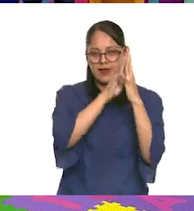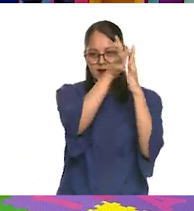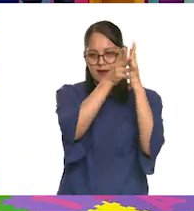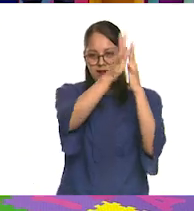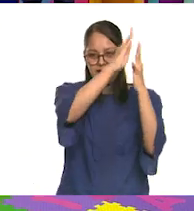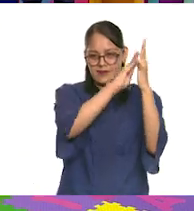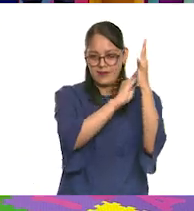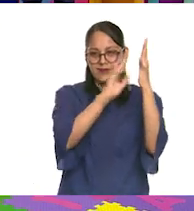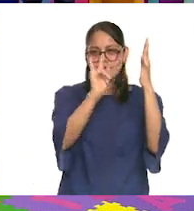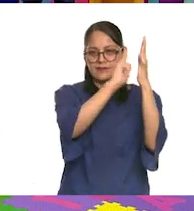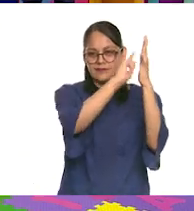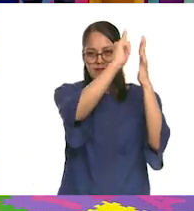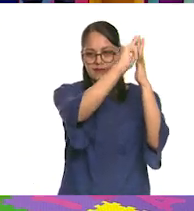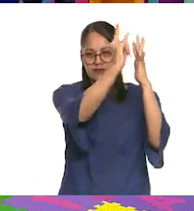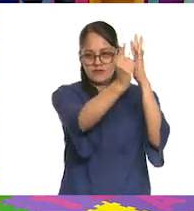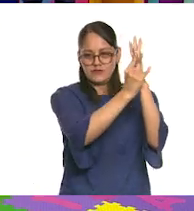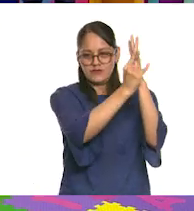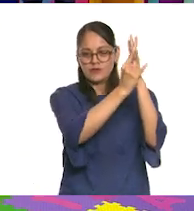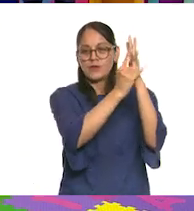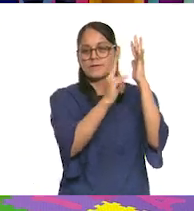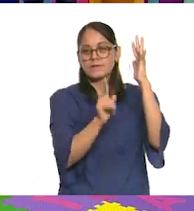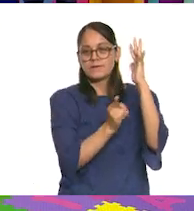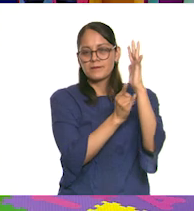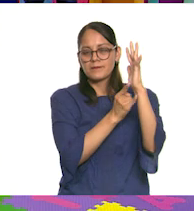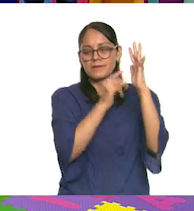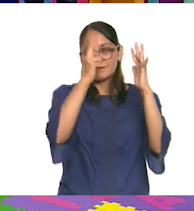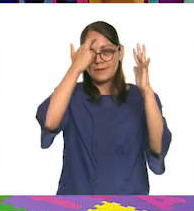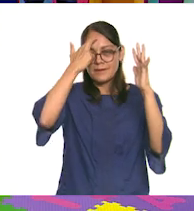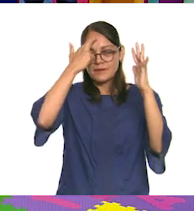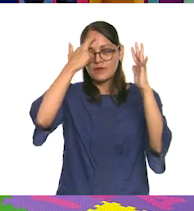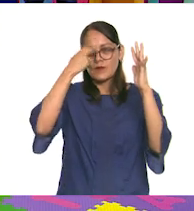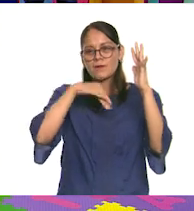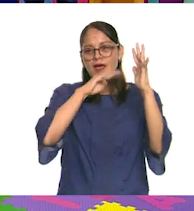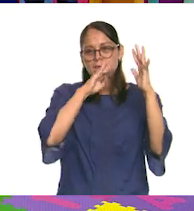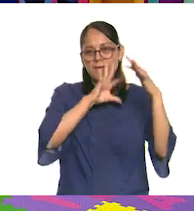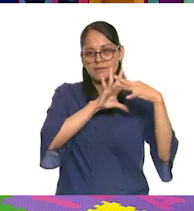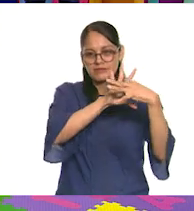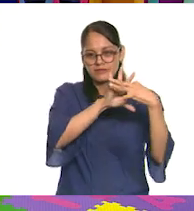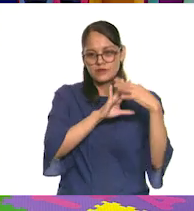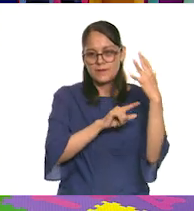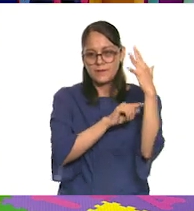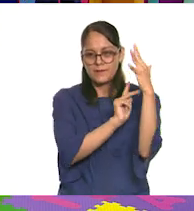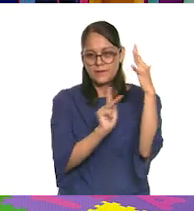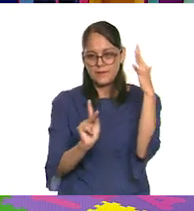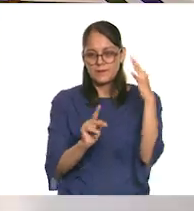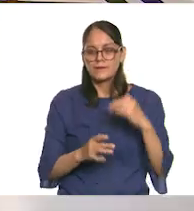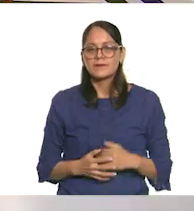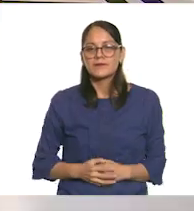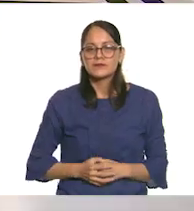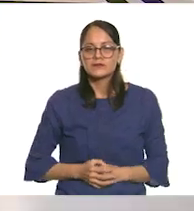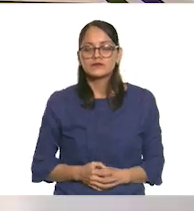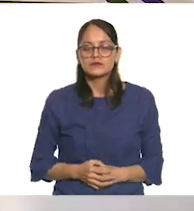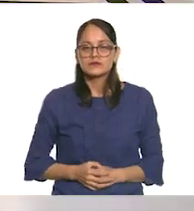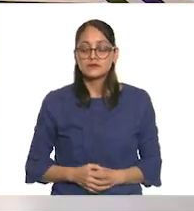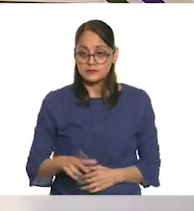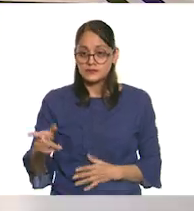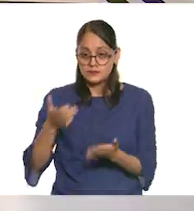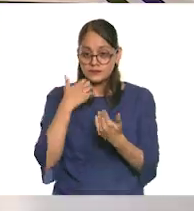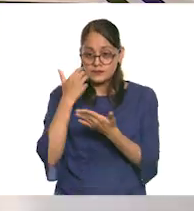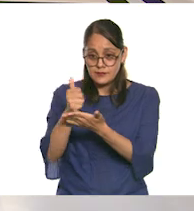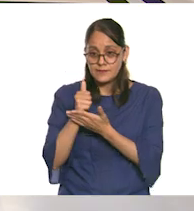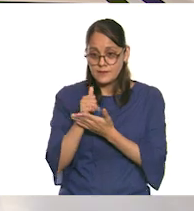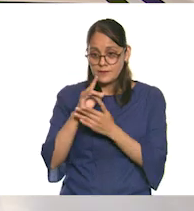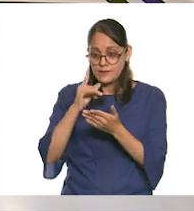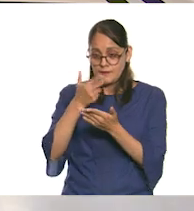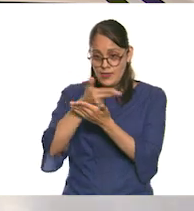nuestros lazos para que se entrelacen estos bellos recuerdos a las raíces del árbol. Si quieres, me vas ayudando tú con los